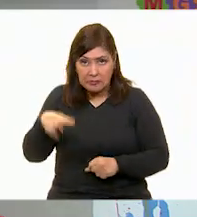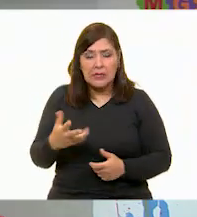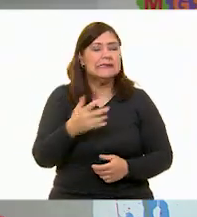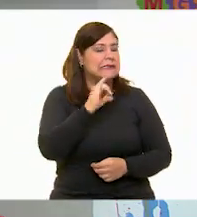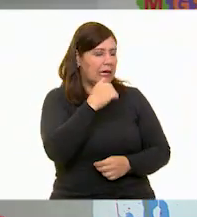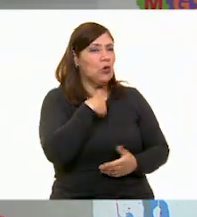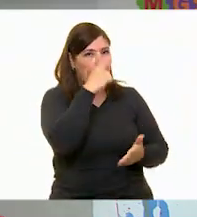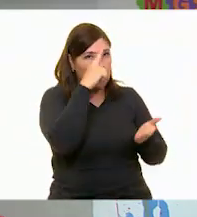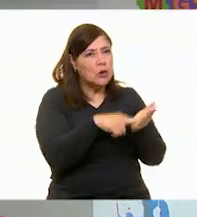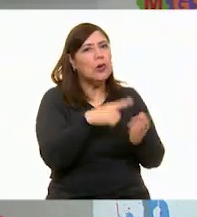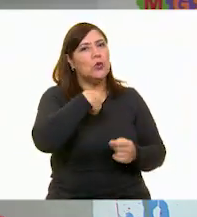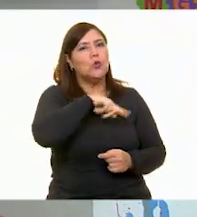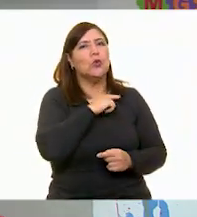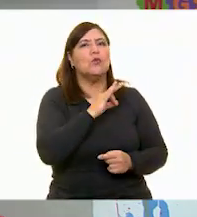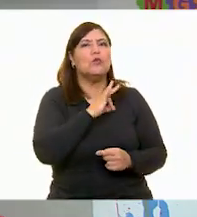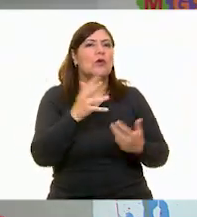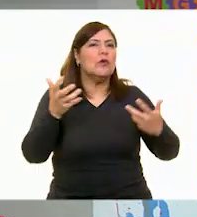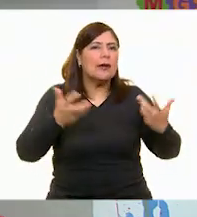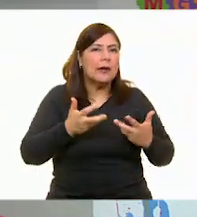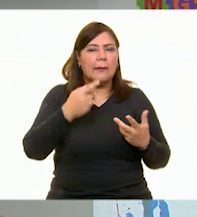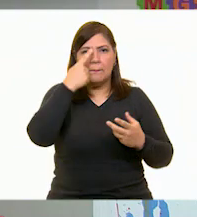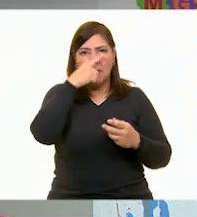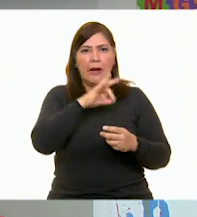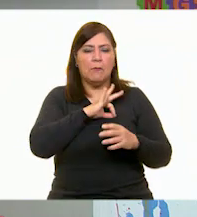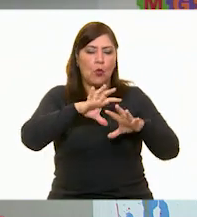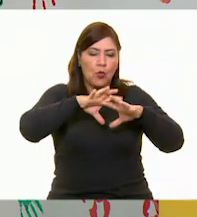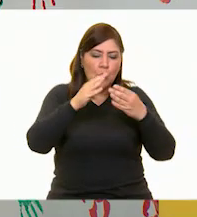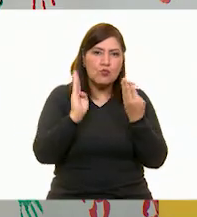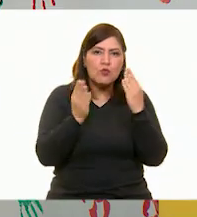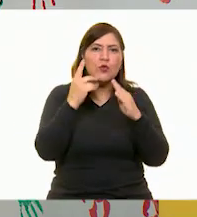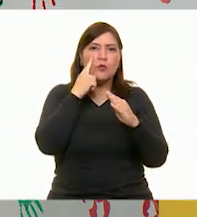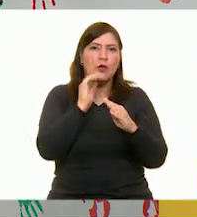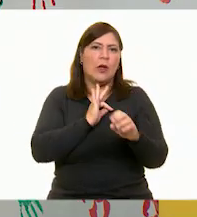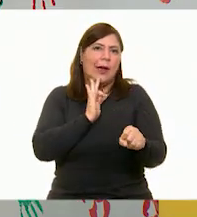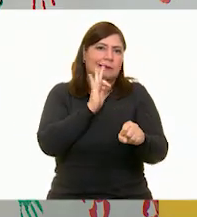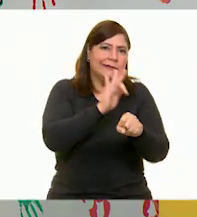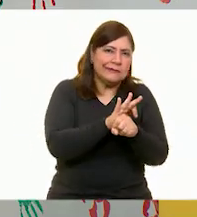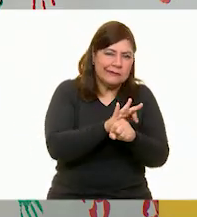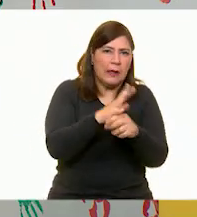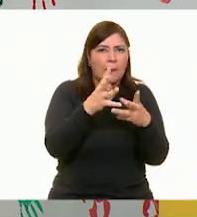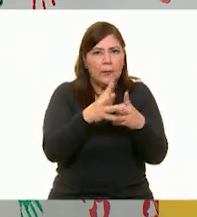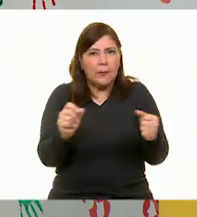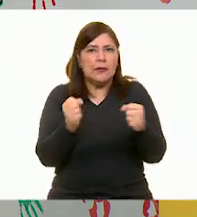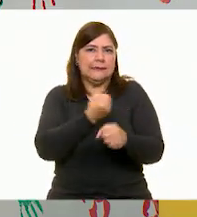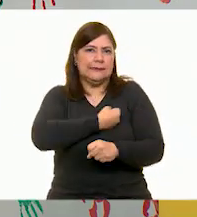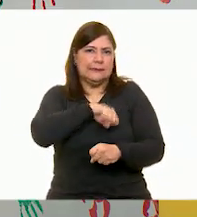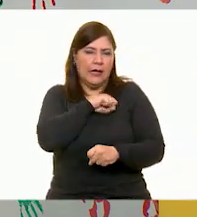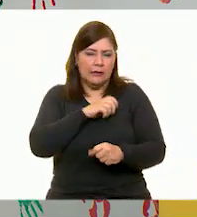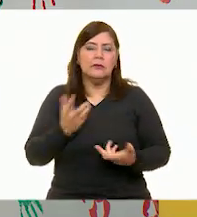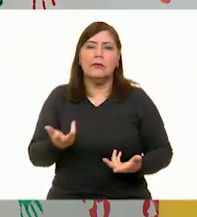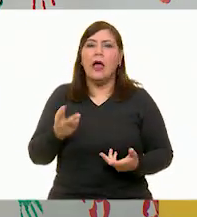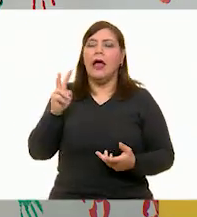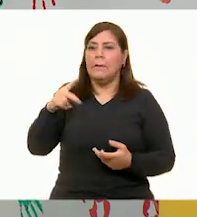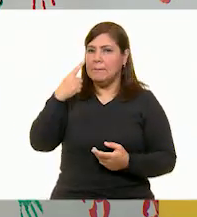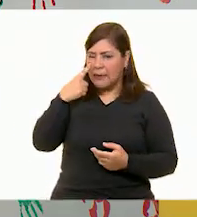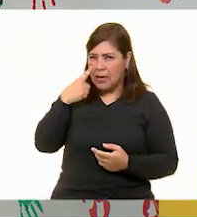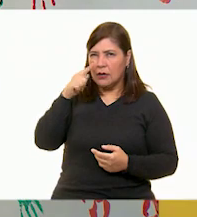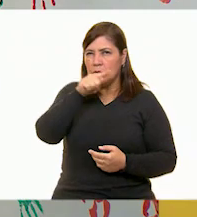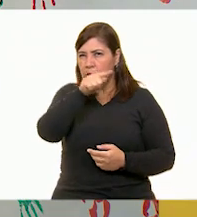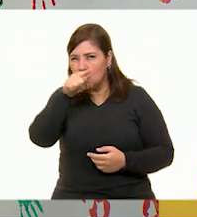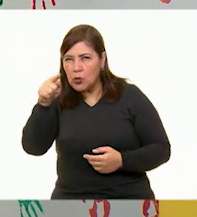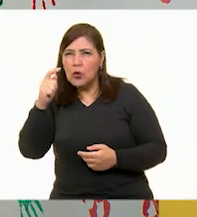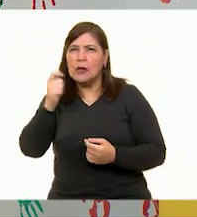Yo sí creo que podemos hacer muchas cosas para ayudar a sanar nuestro planeta. A ver, Eric, Panchito, niñas, niños y adolescentes,